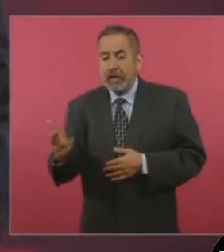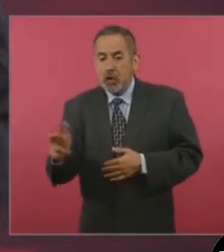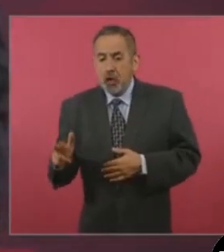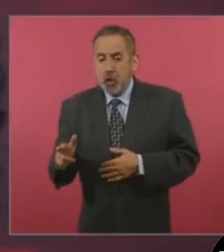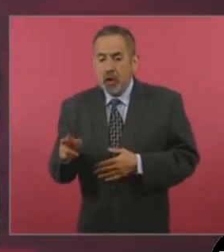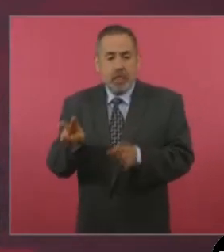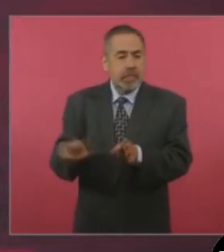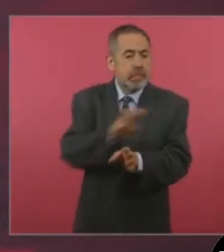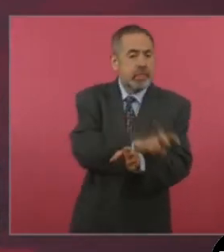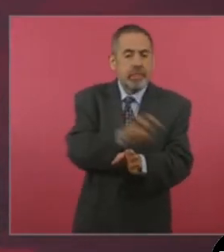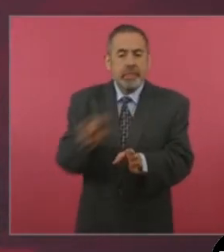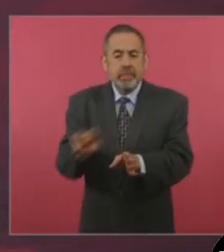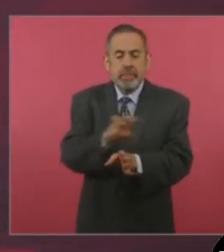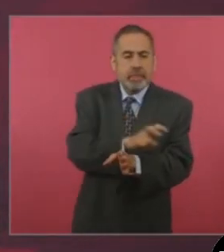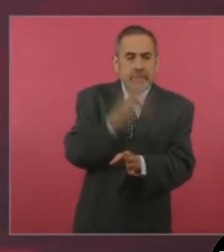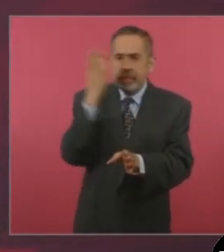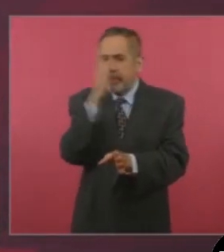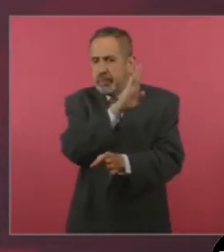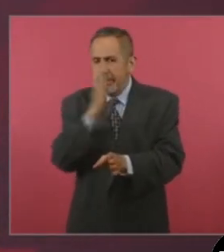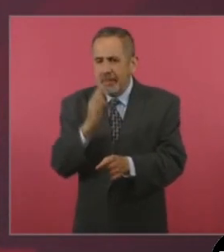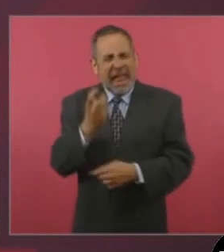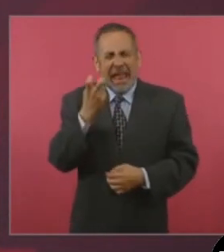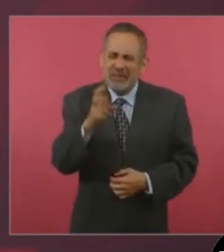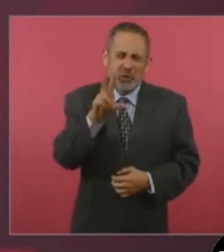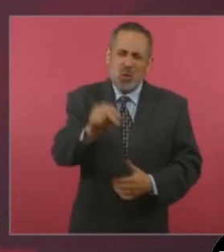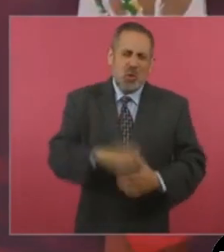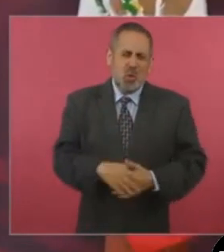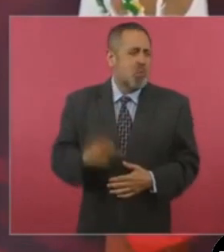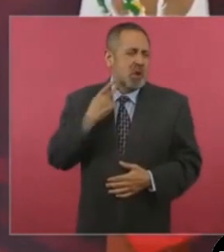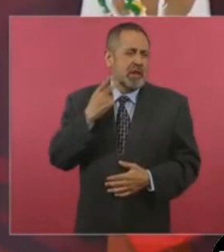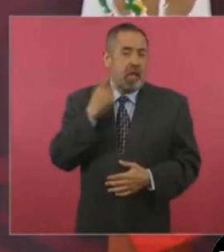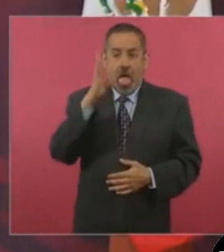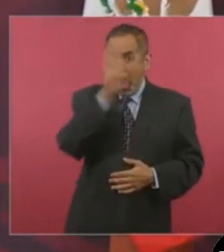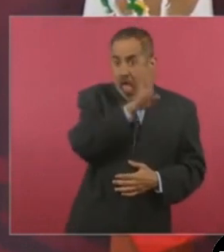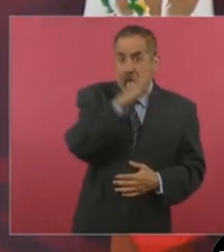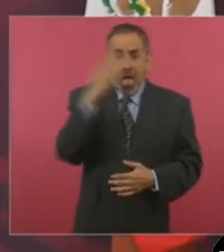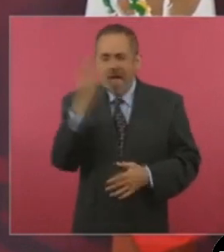definirnos.